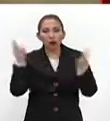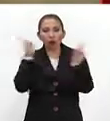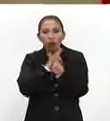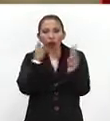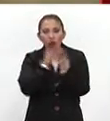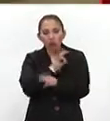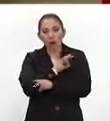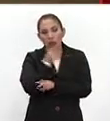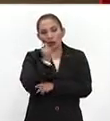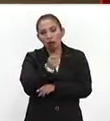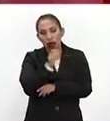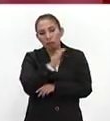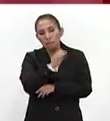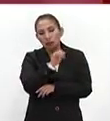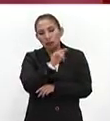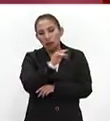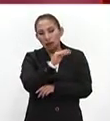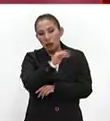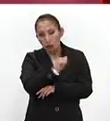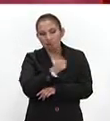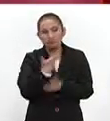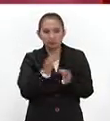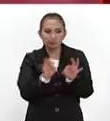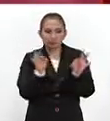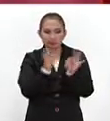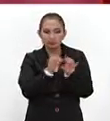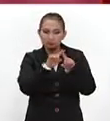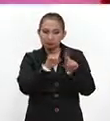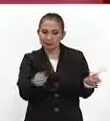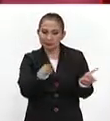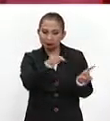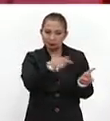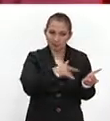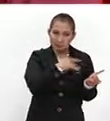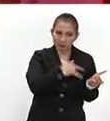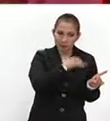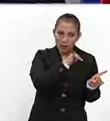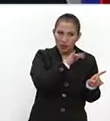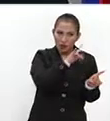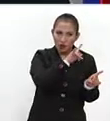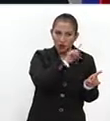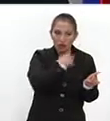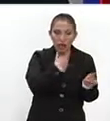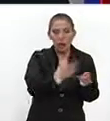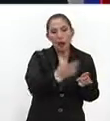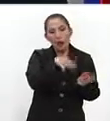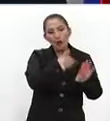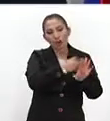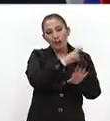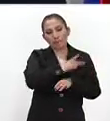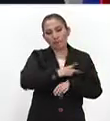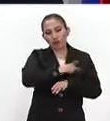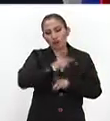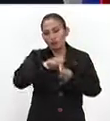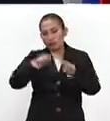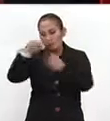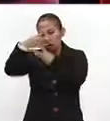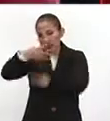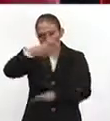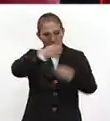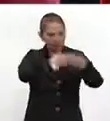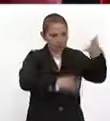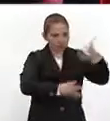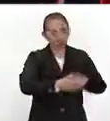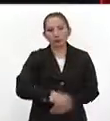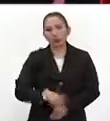DL, podrían sugerir que es una bacteria. Entonces, es muy importante diferenciar esto de influenza porque influenza requiere un antiviral y el cuadro clínico a veces es diferente. Claro.